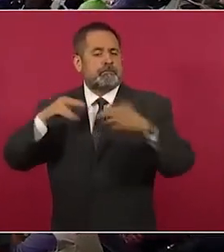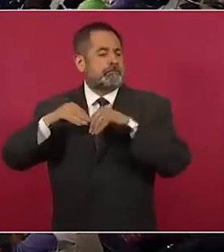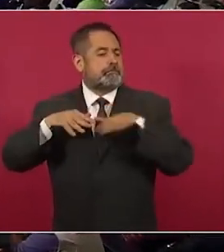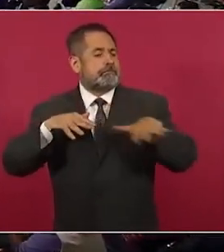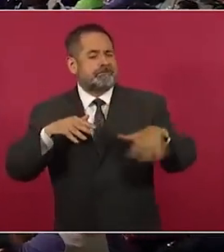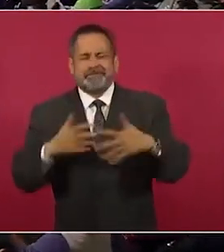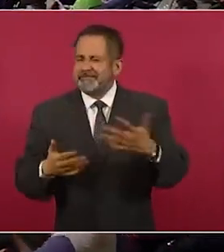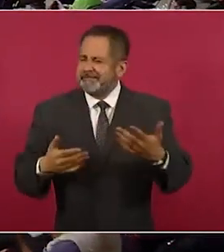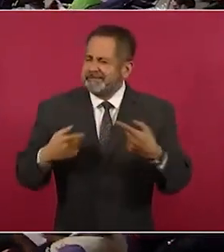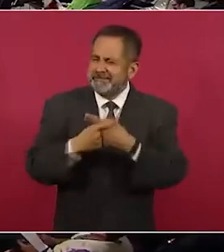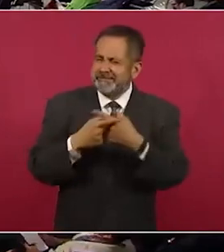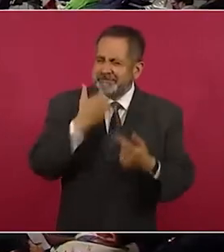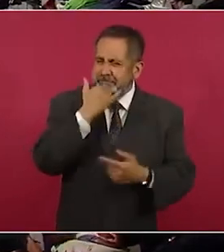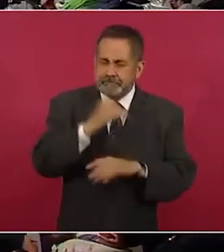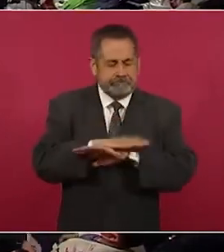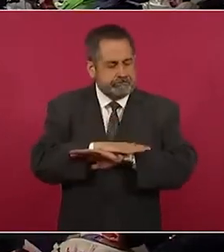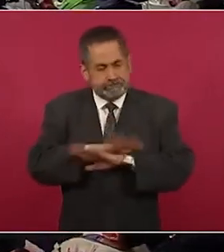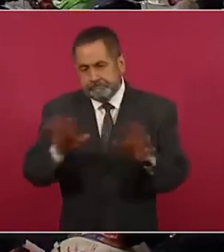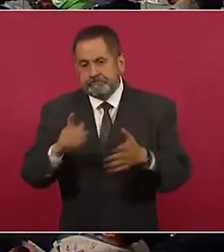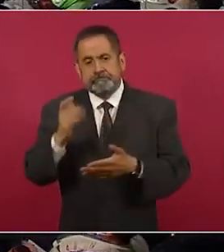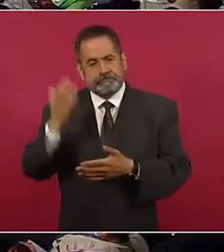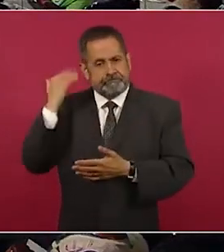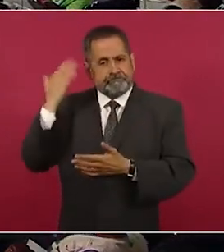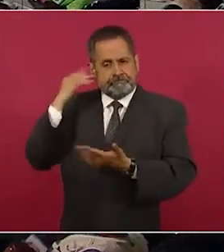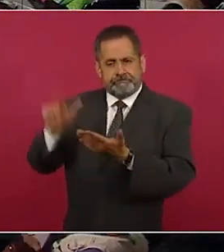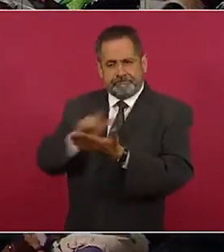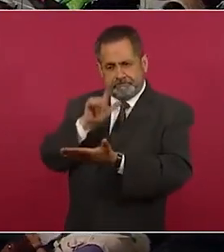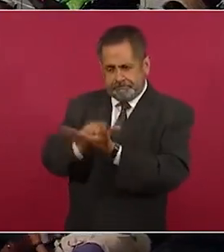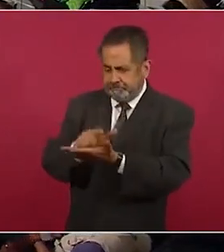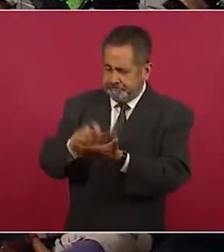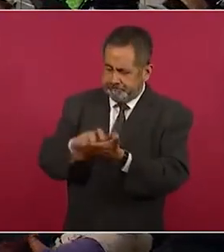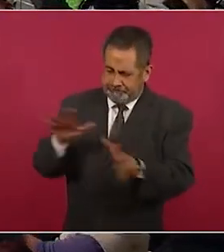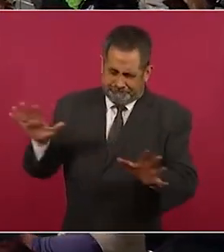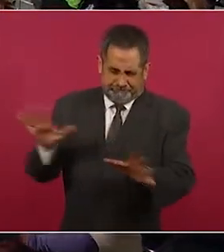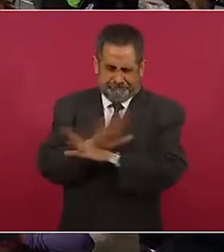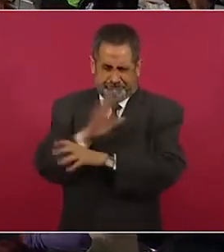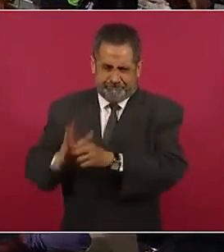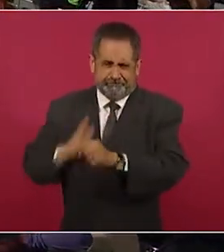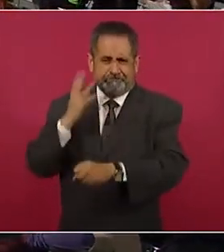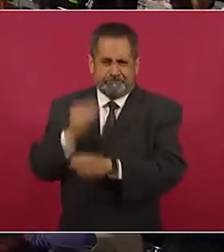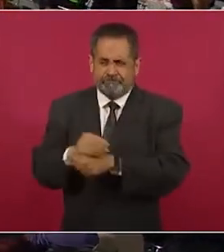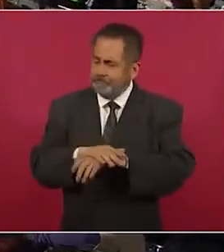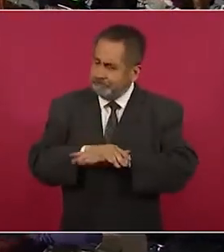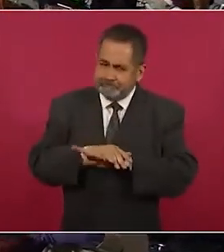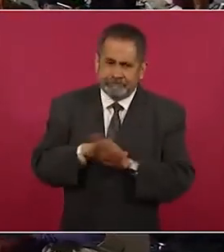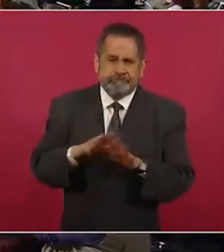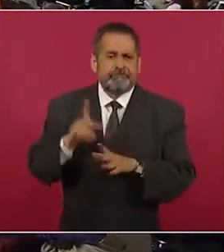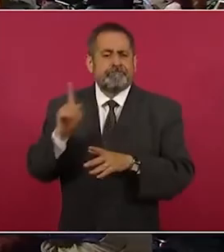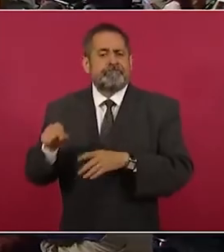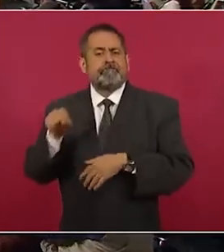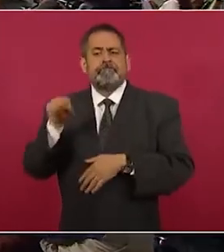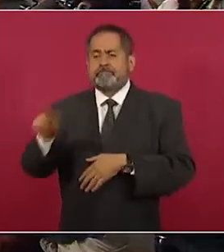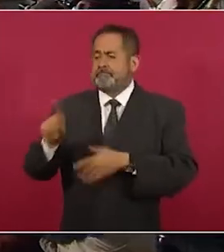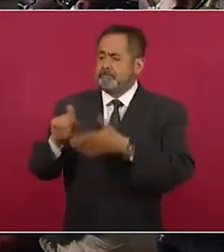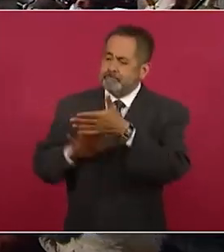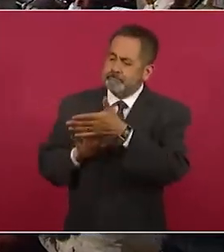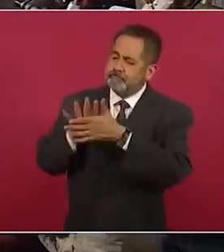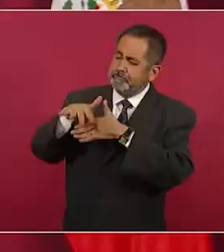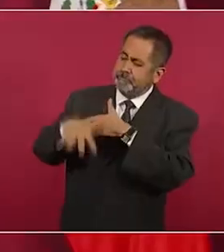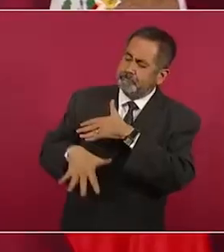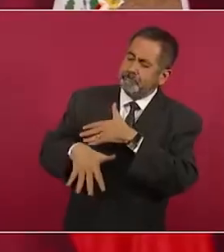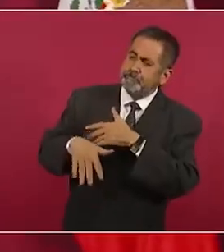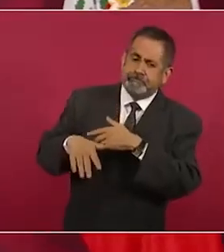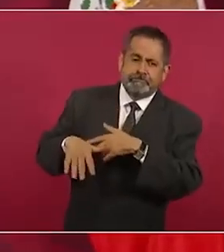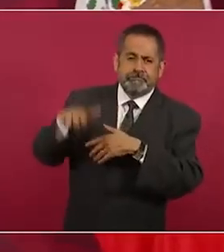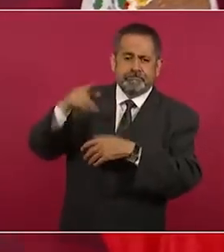Entonces, ya en esa ley se establece que las hidroeléctricas deben de tener